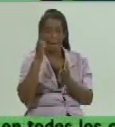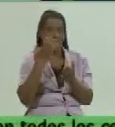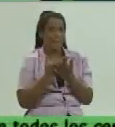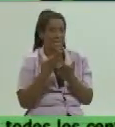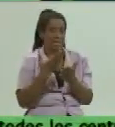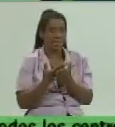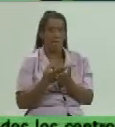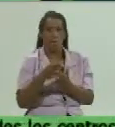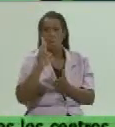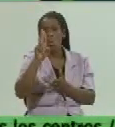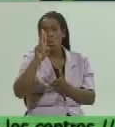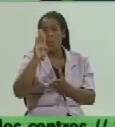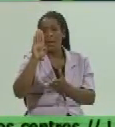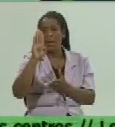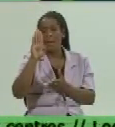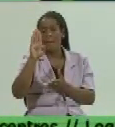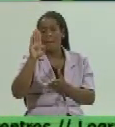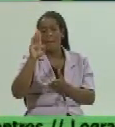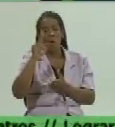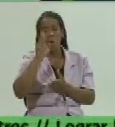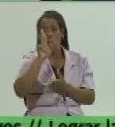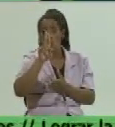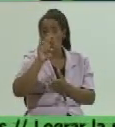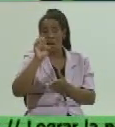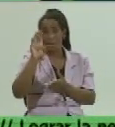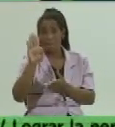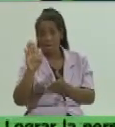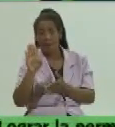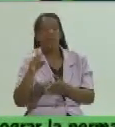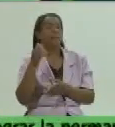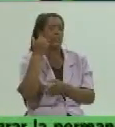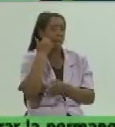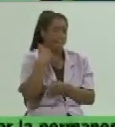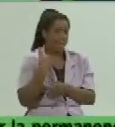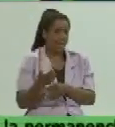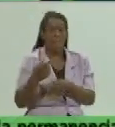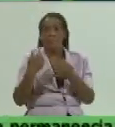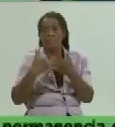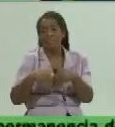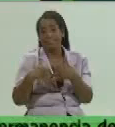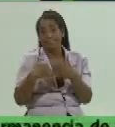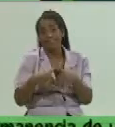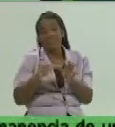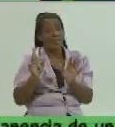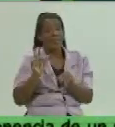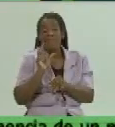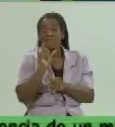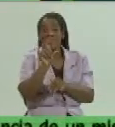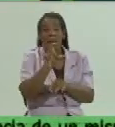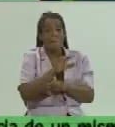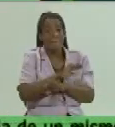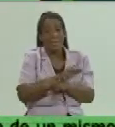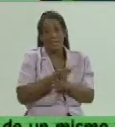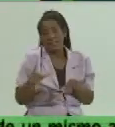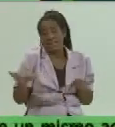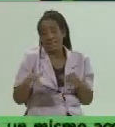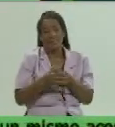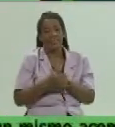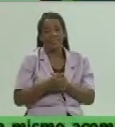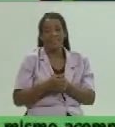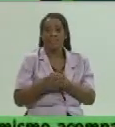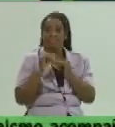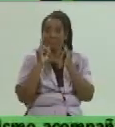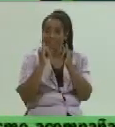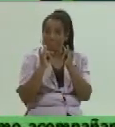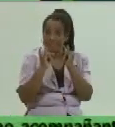con esta cuenta ya lo que tenemos que producir y vender para lograr adquirir y finalmente nosotros transmitirle